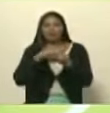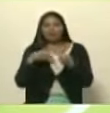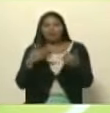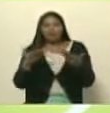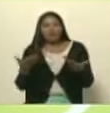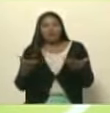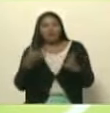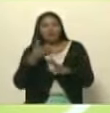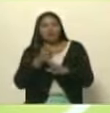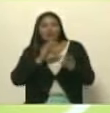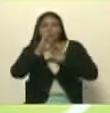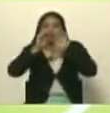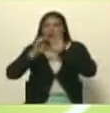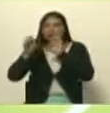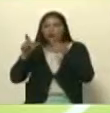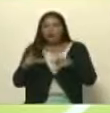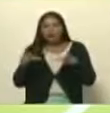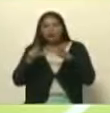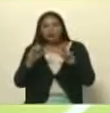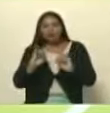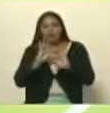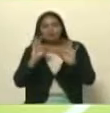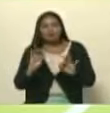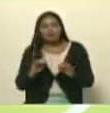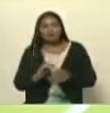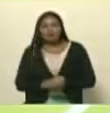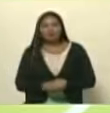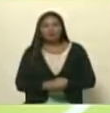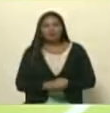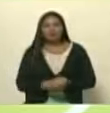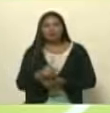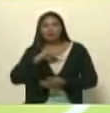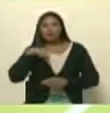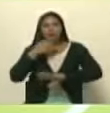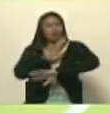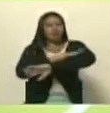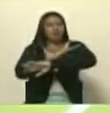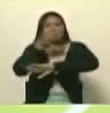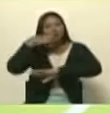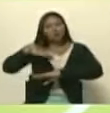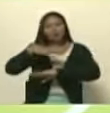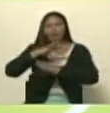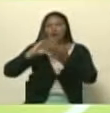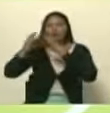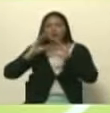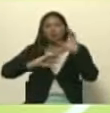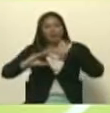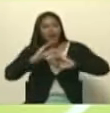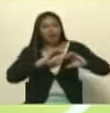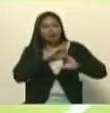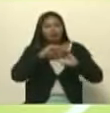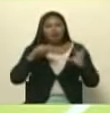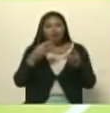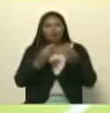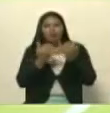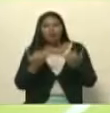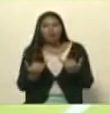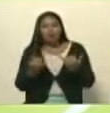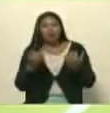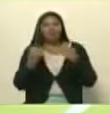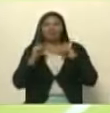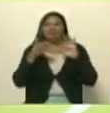evalúan en el campo, en situ, el comportamiento del pueblo comunicador. Esta gesta heroica es